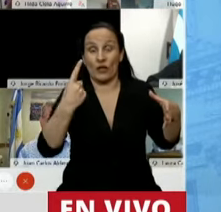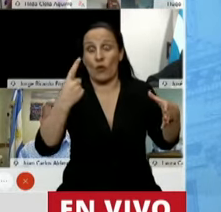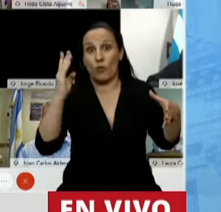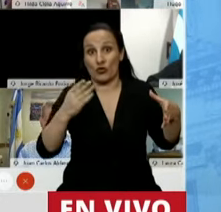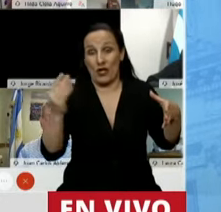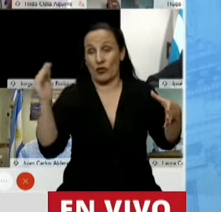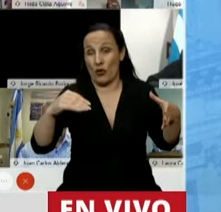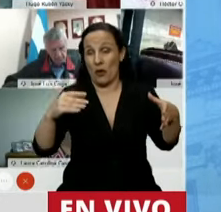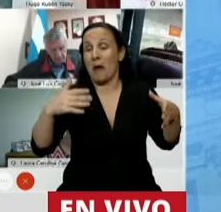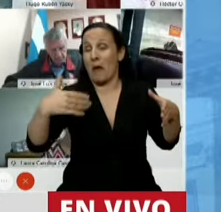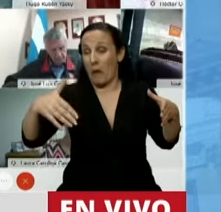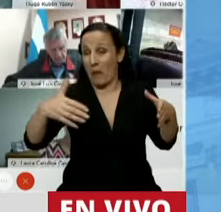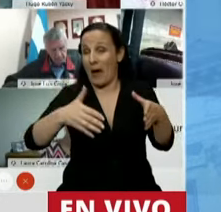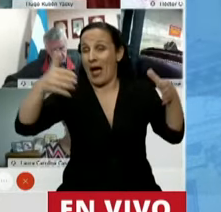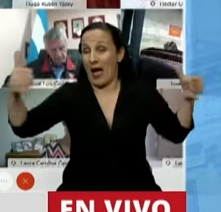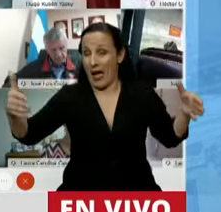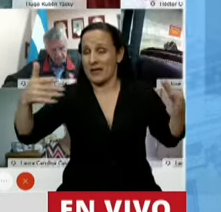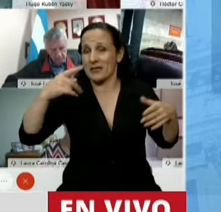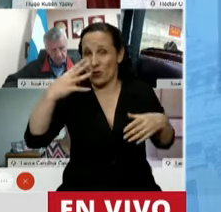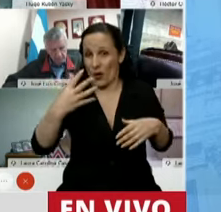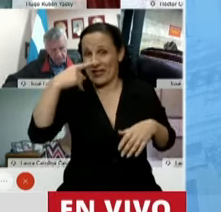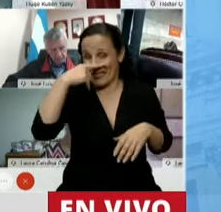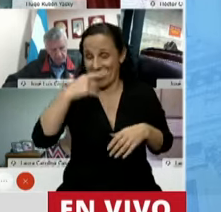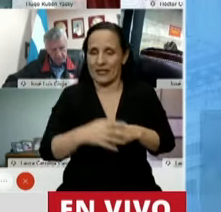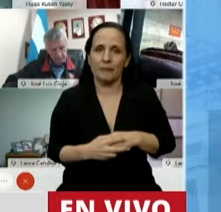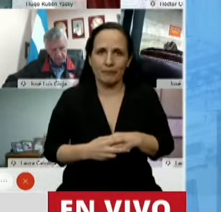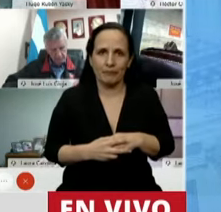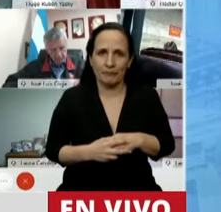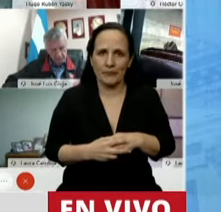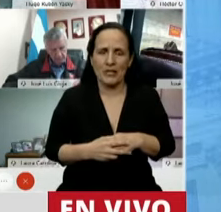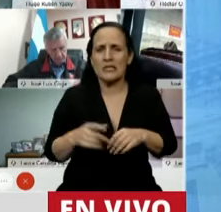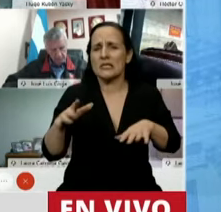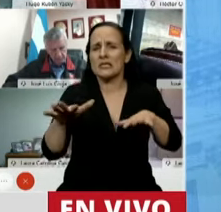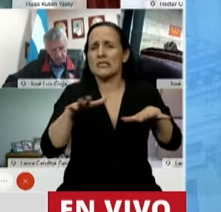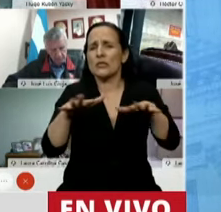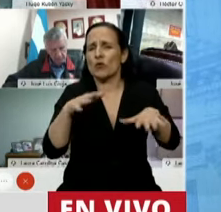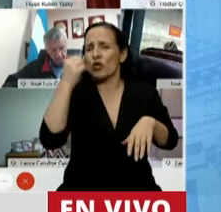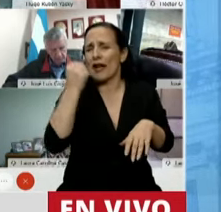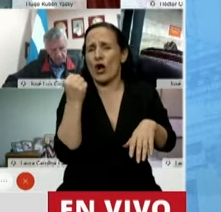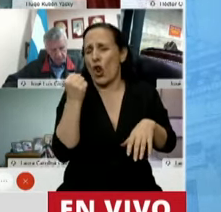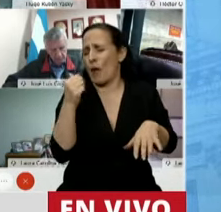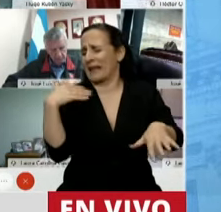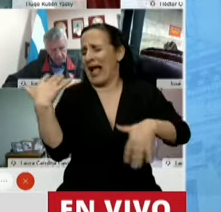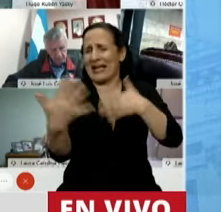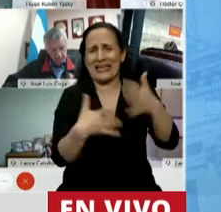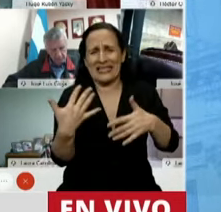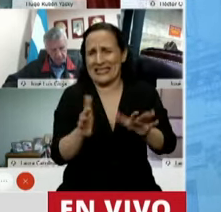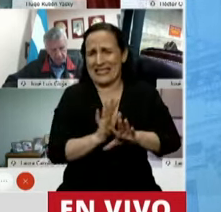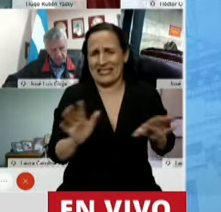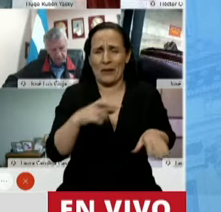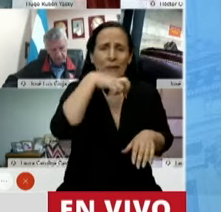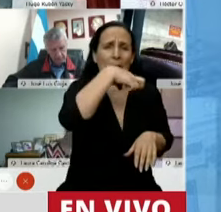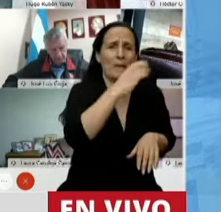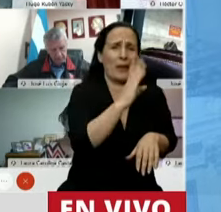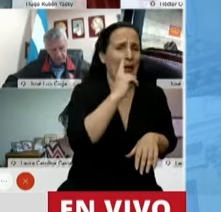rondará el 47%. Atravesando una de las peores crisis económicas con una caída de 12 puntos